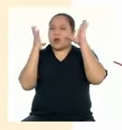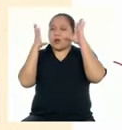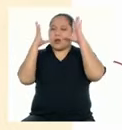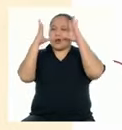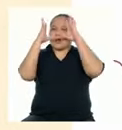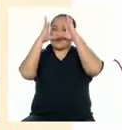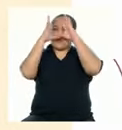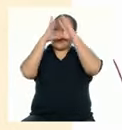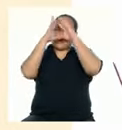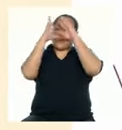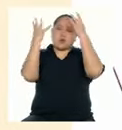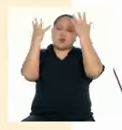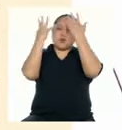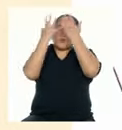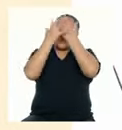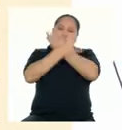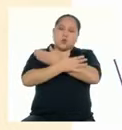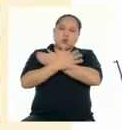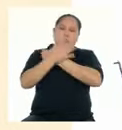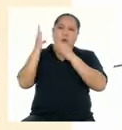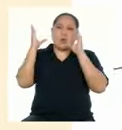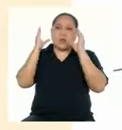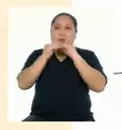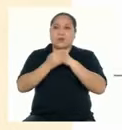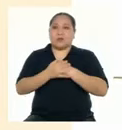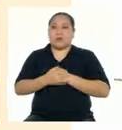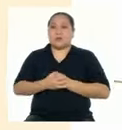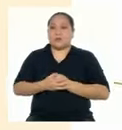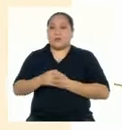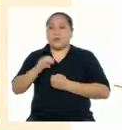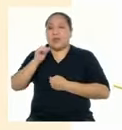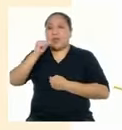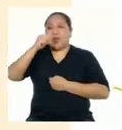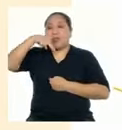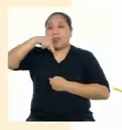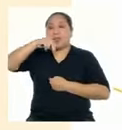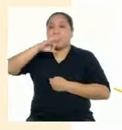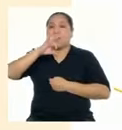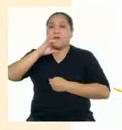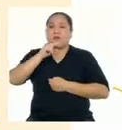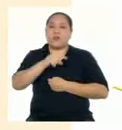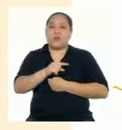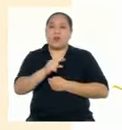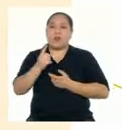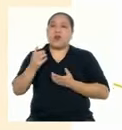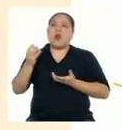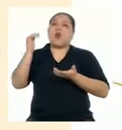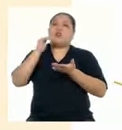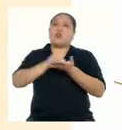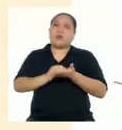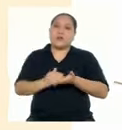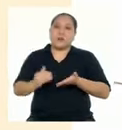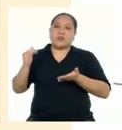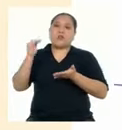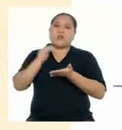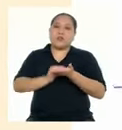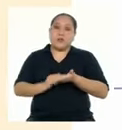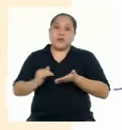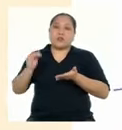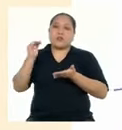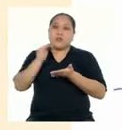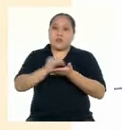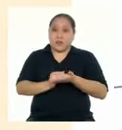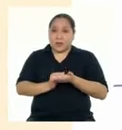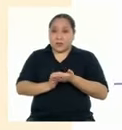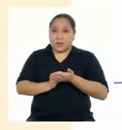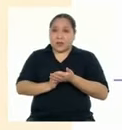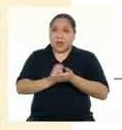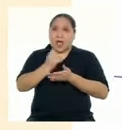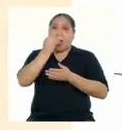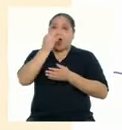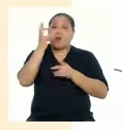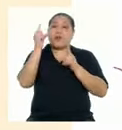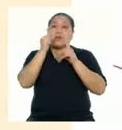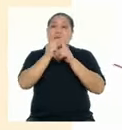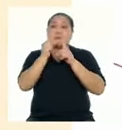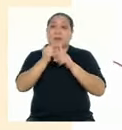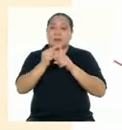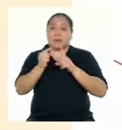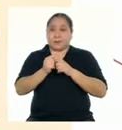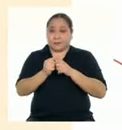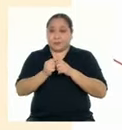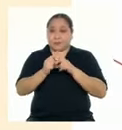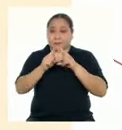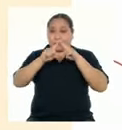La anáfora consiste en la repetición De una o diversas palabras Al comienzo de una serie de